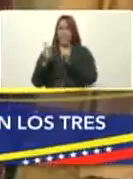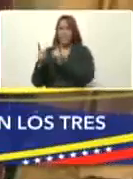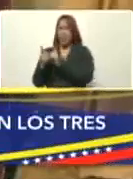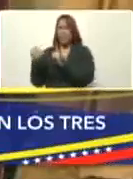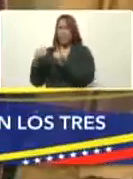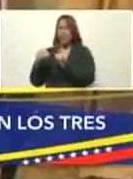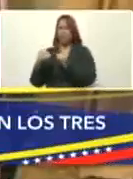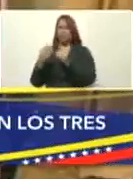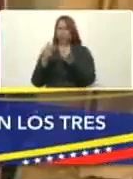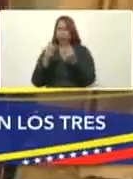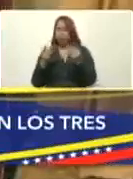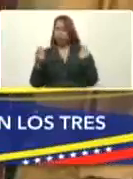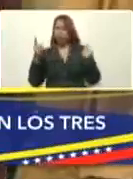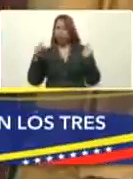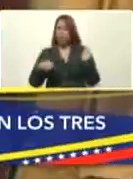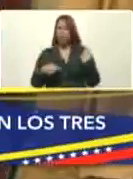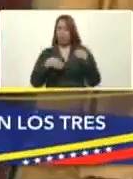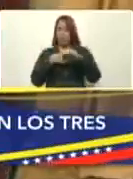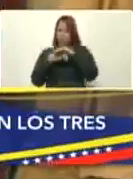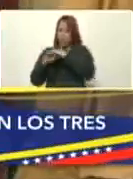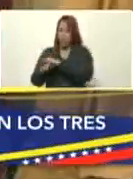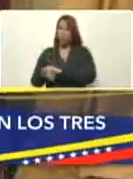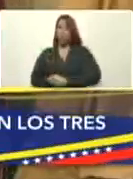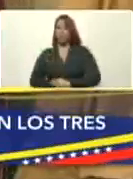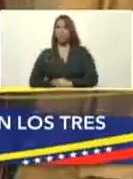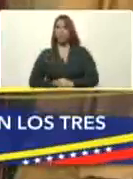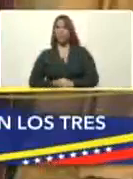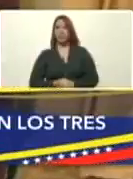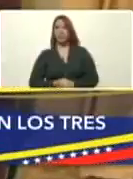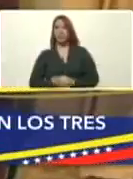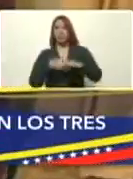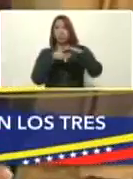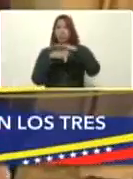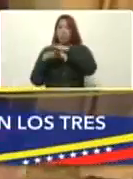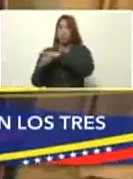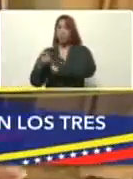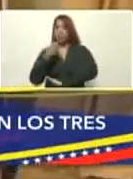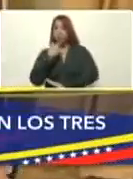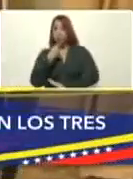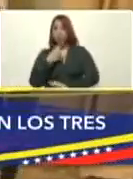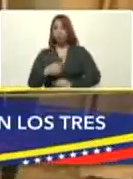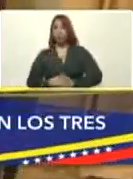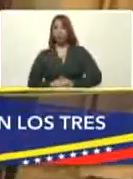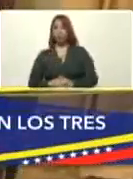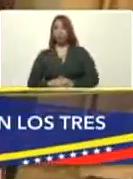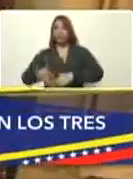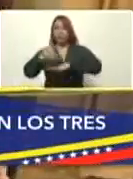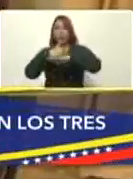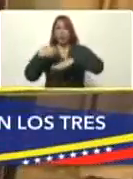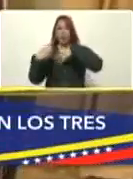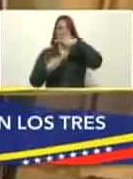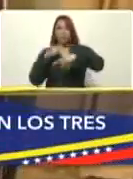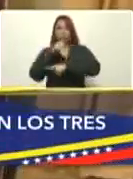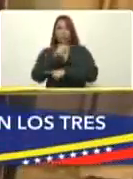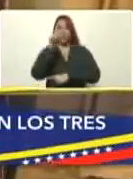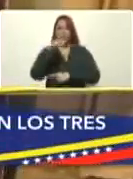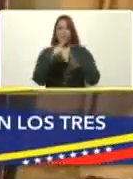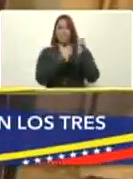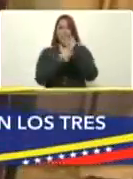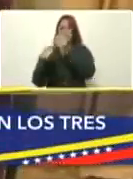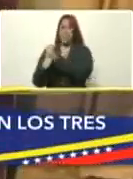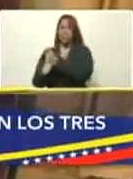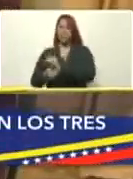refinado, también asequible. Un punto, la asequibilidad del tratamiento que el gobierno revolucionario ha conseguido.